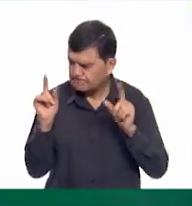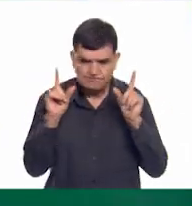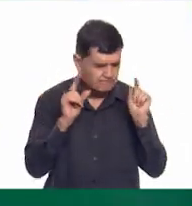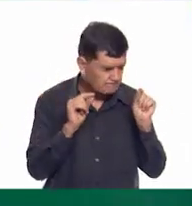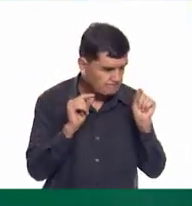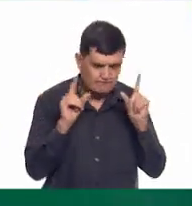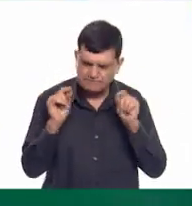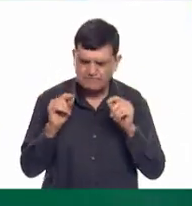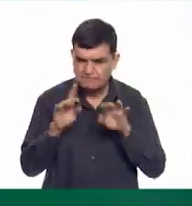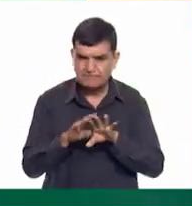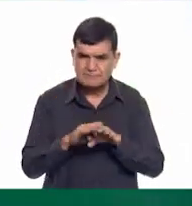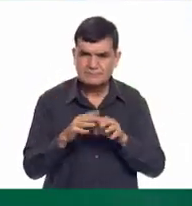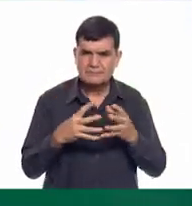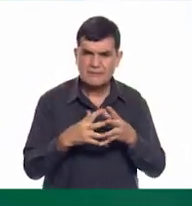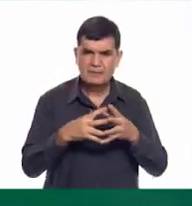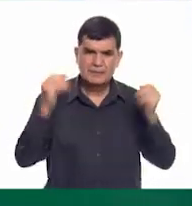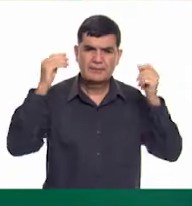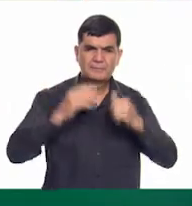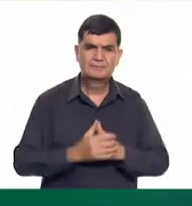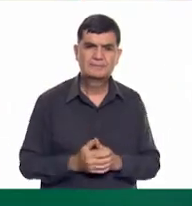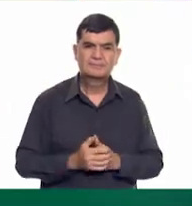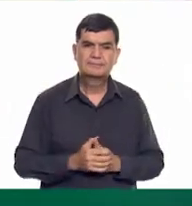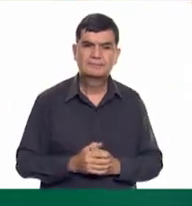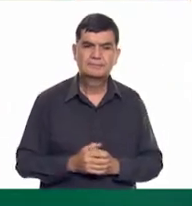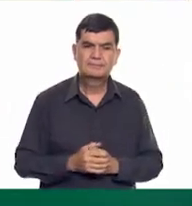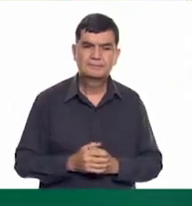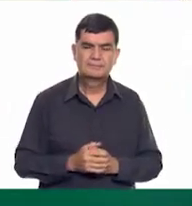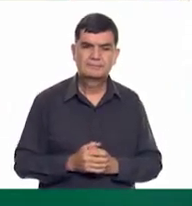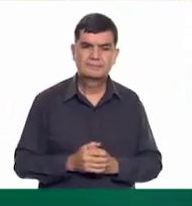los ojos. ¡Vámonos! ¡Vente! ¡Vámonos! ¡Corre, corre, corre!